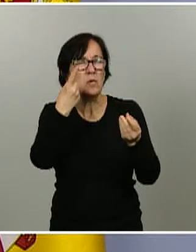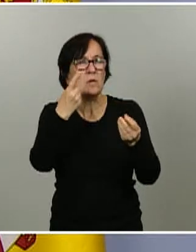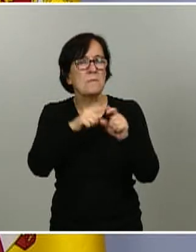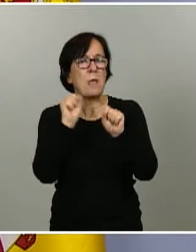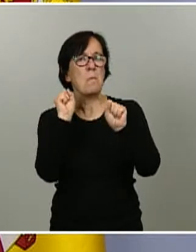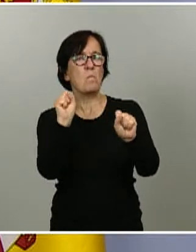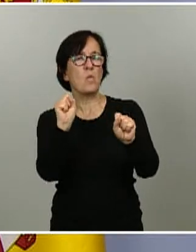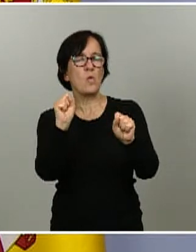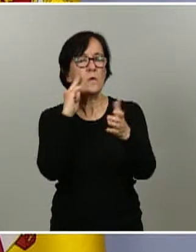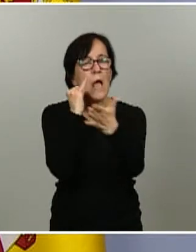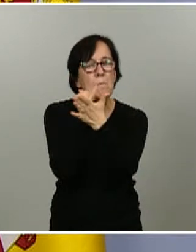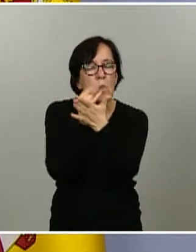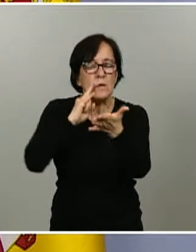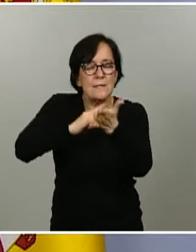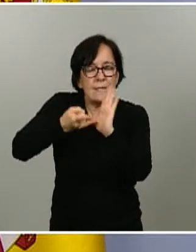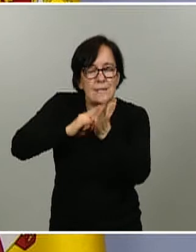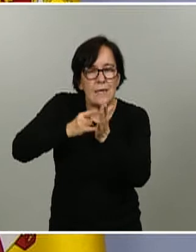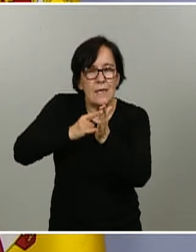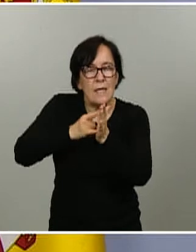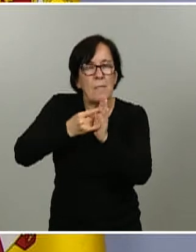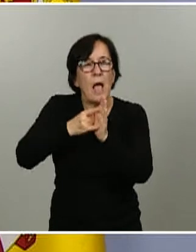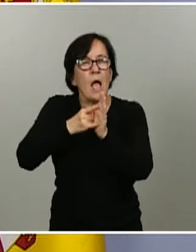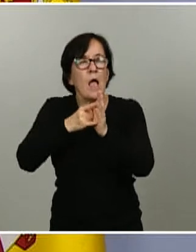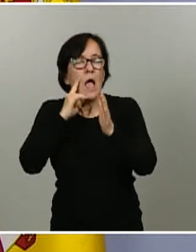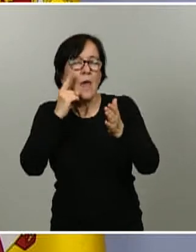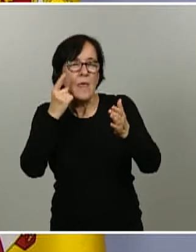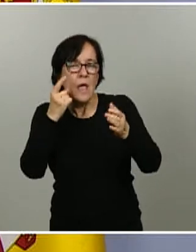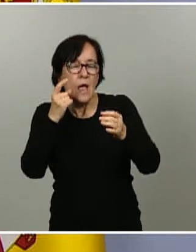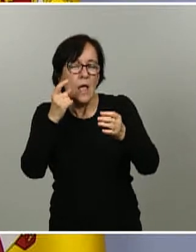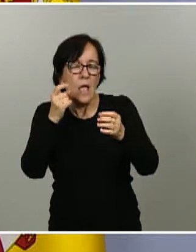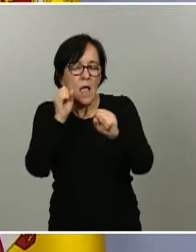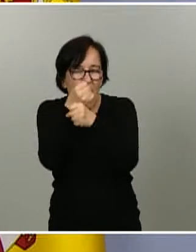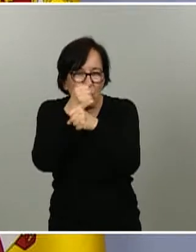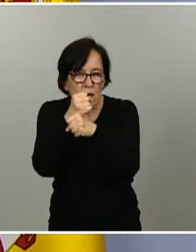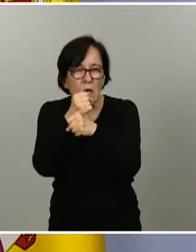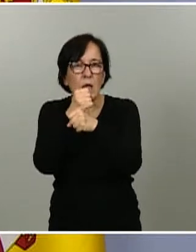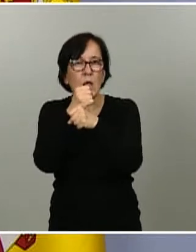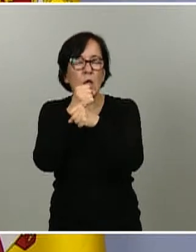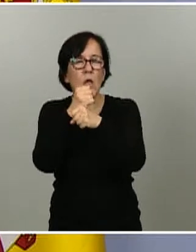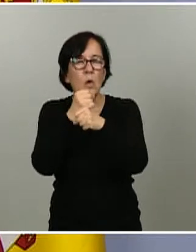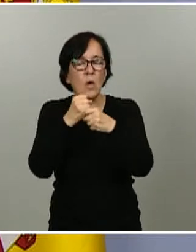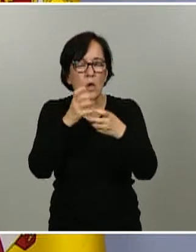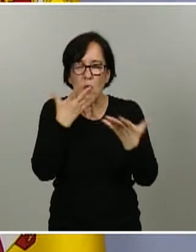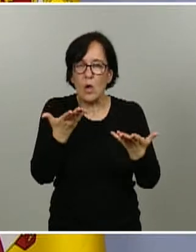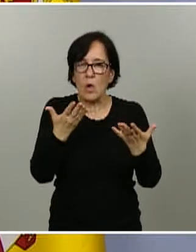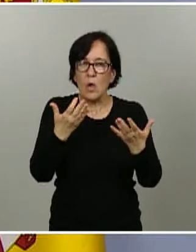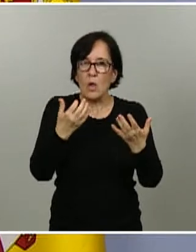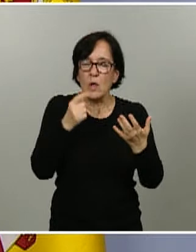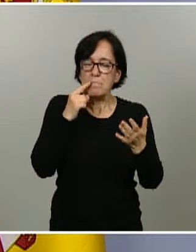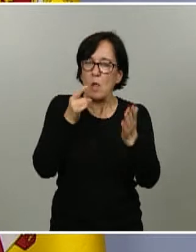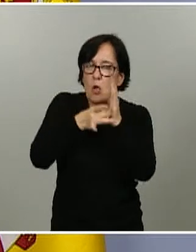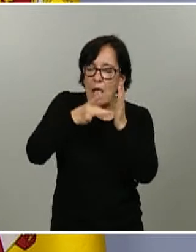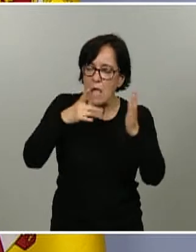es una técnica semi-cuantitativa de laboratorio que nos permite tener una alta sensibilidad y